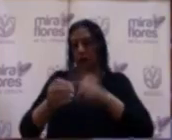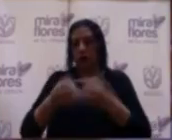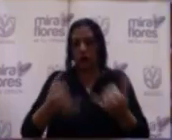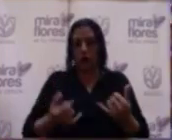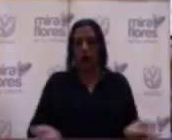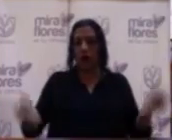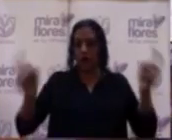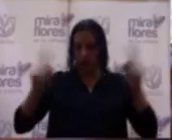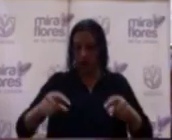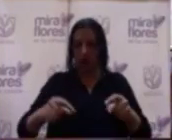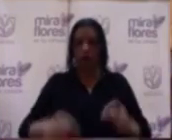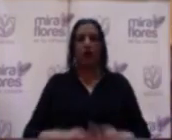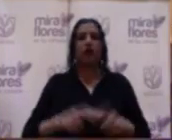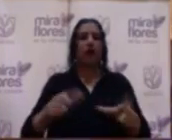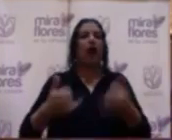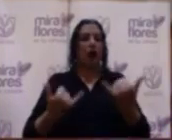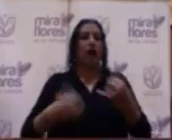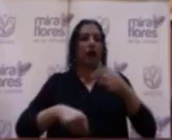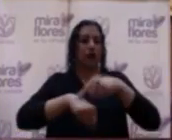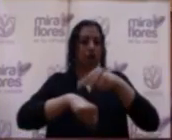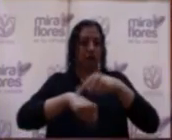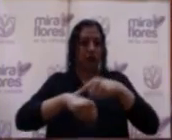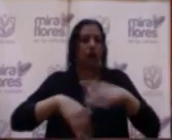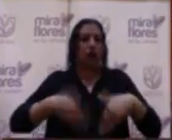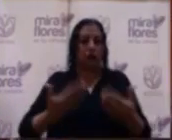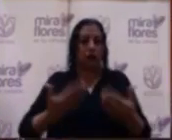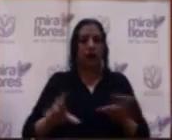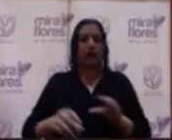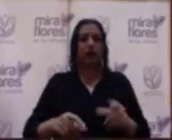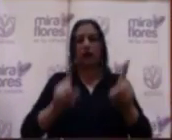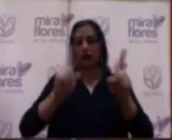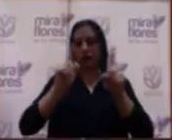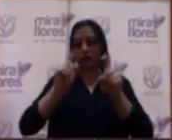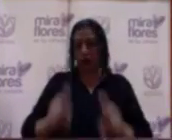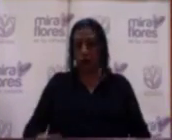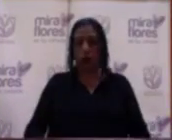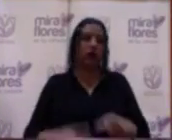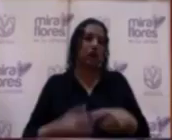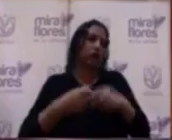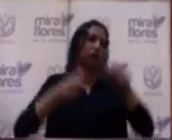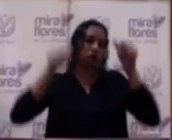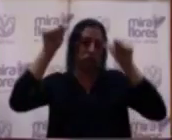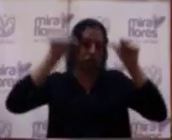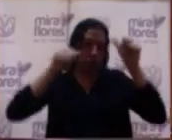Este es el momento de poder hacer las preguntas, las consultas.